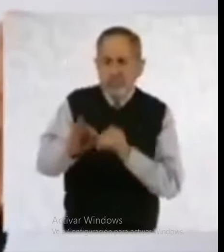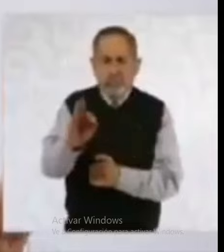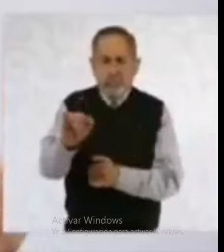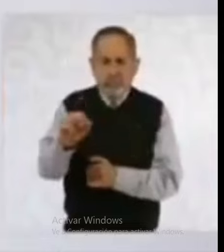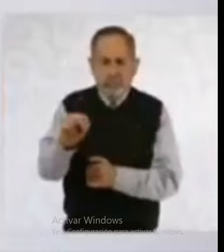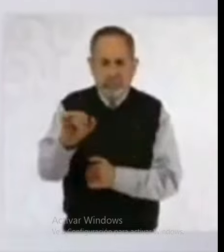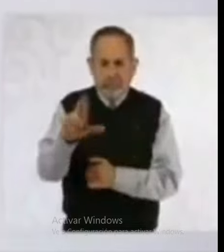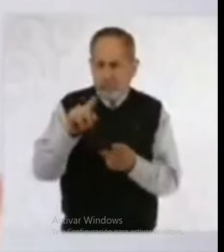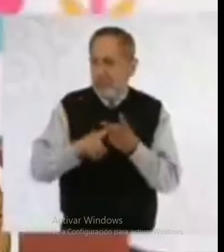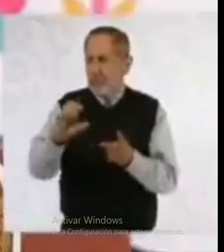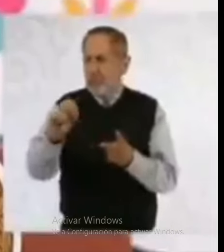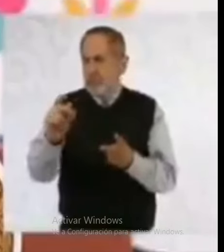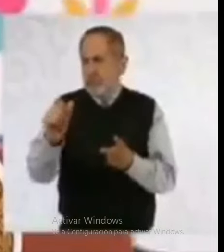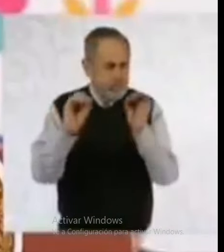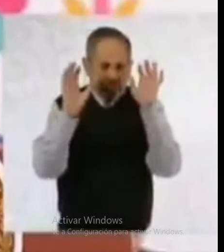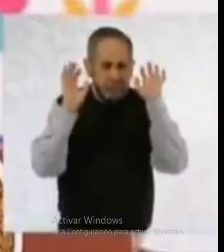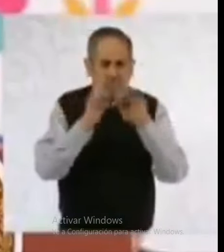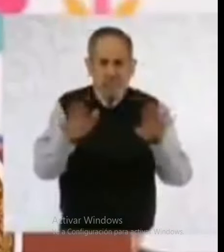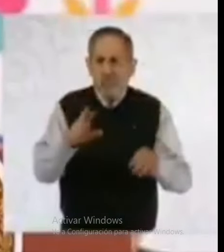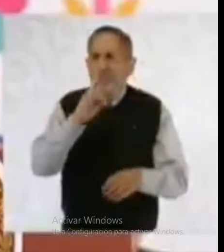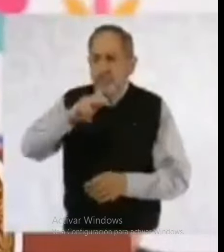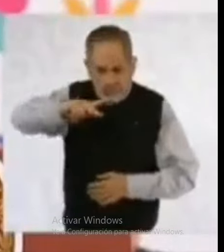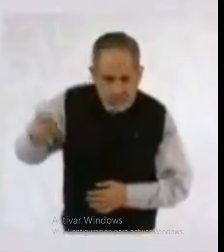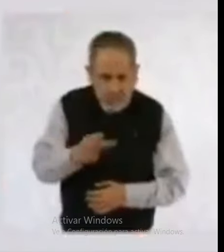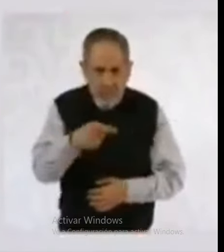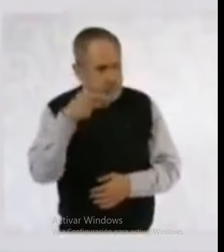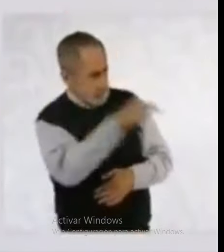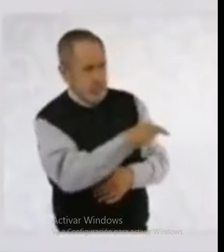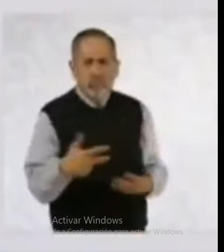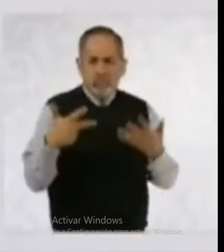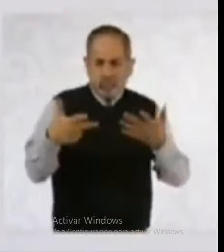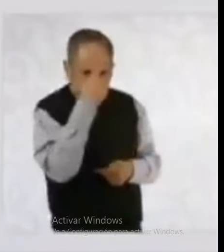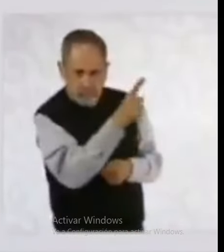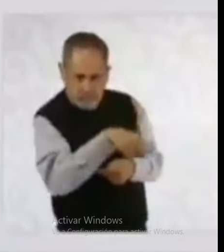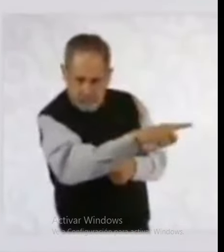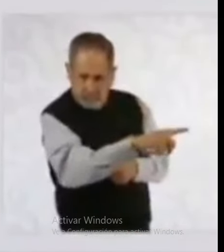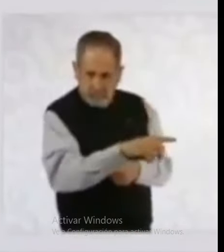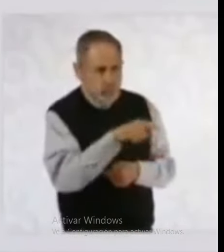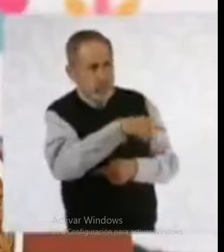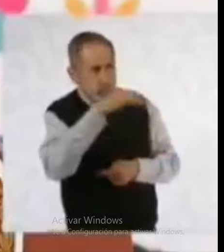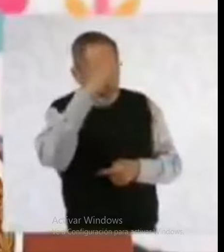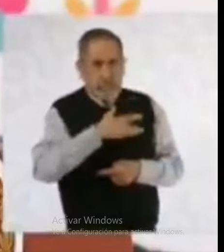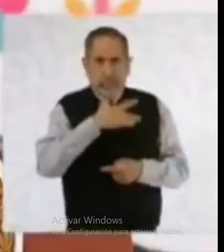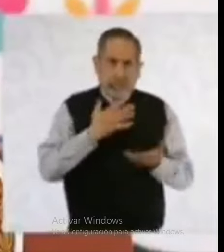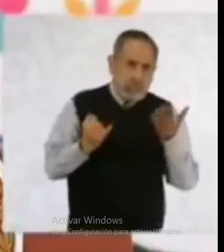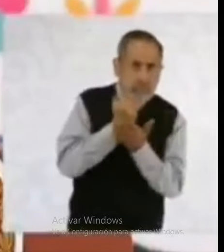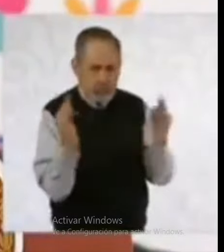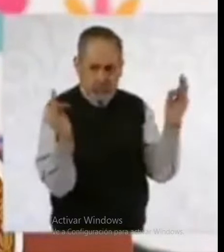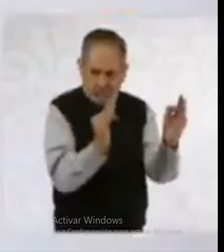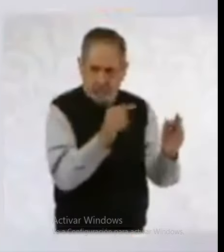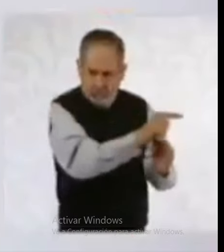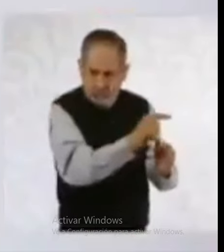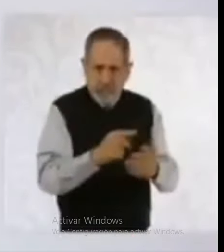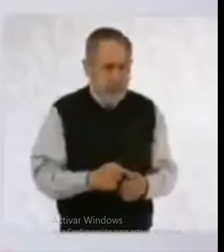Financiero o Coparmex no le pregunta a los ocho ministros de la Corte si ya sopesaron bien su decisión?